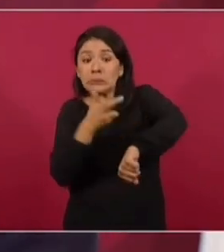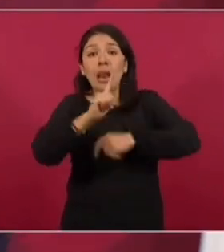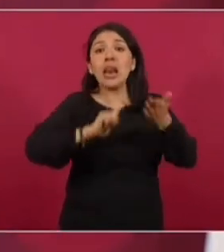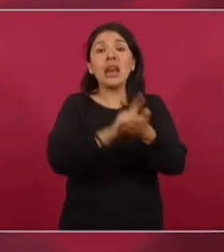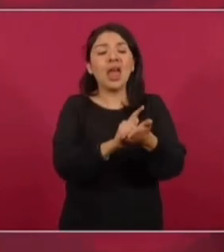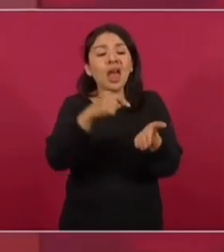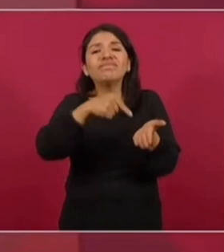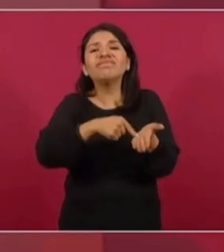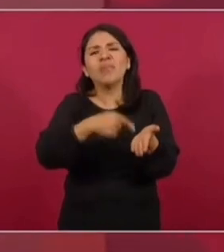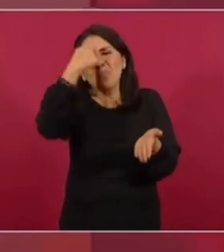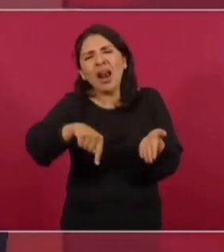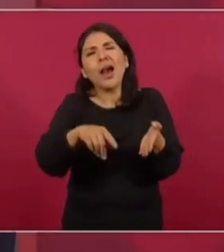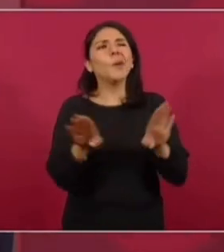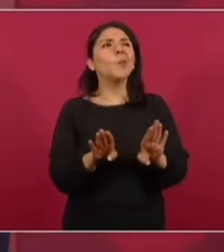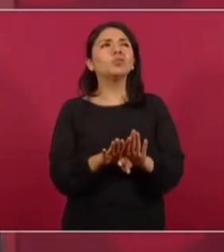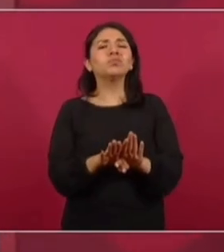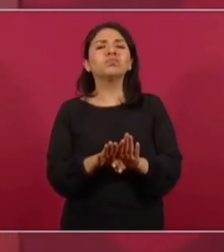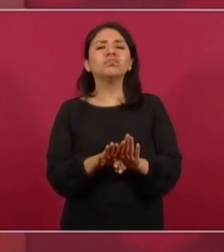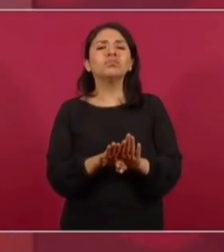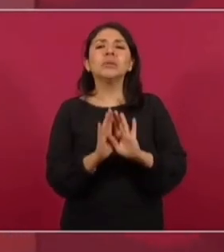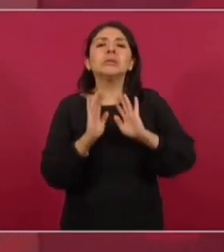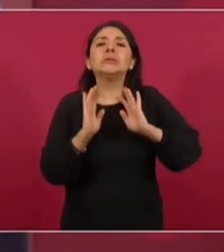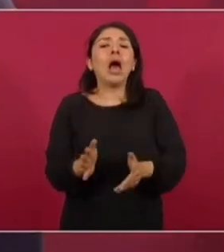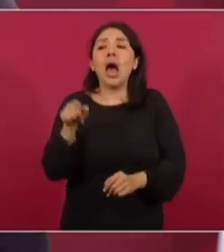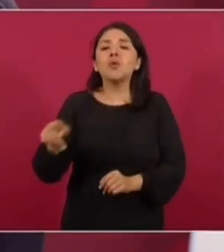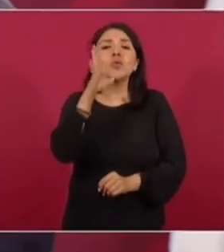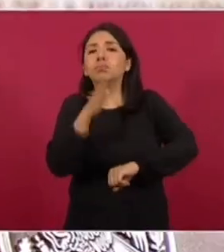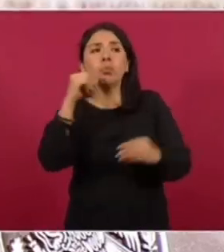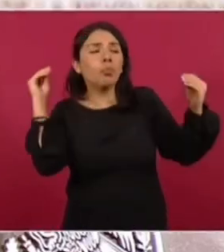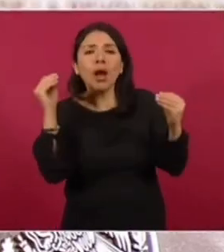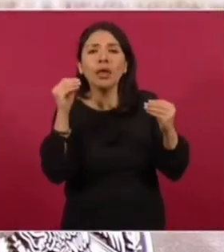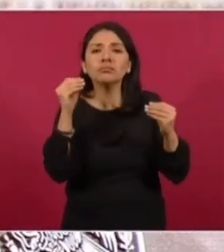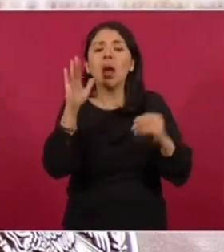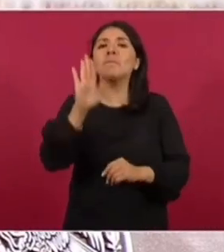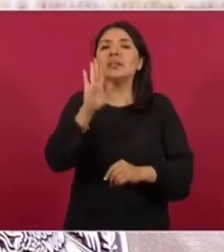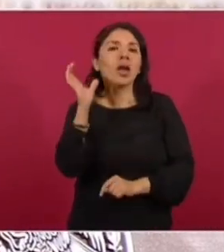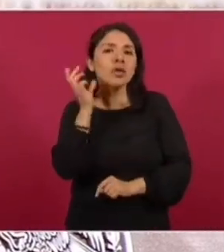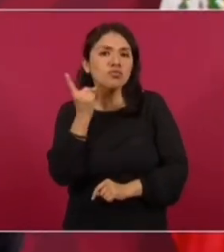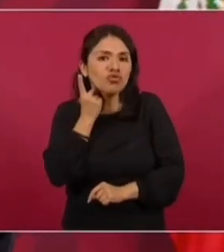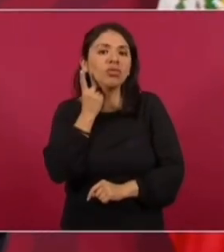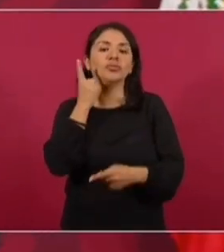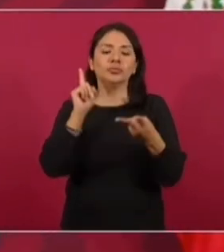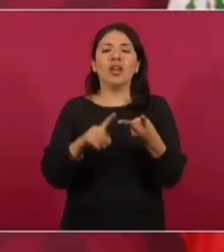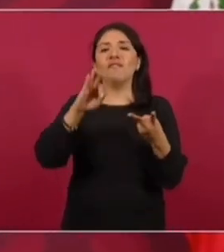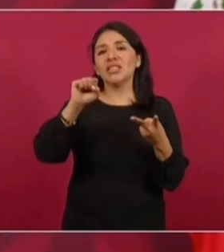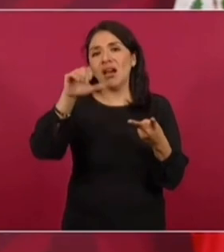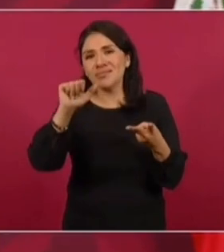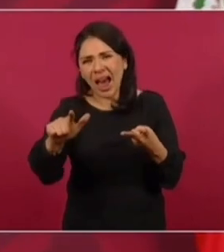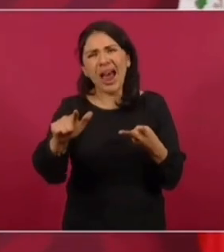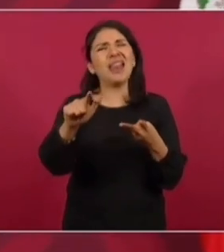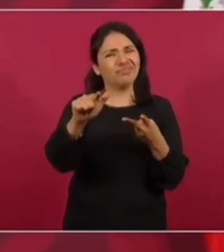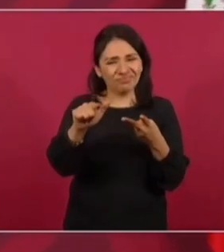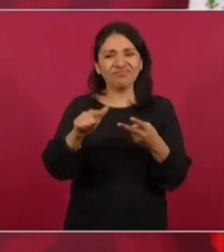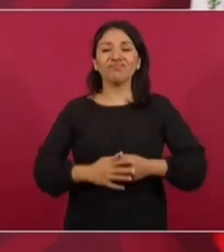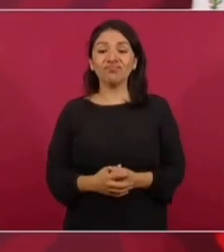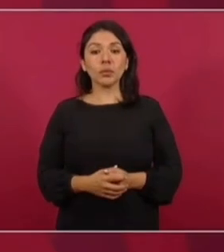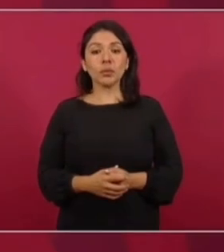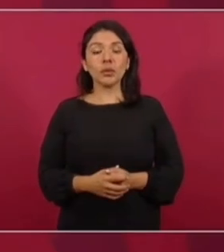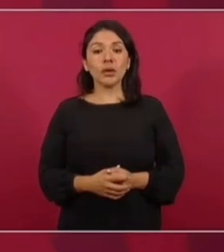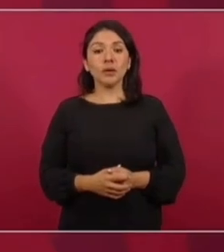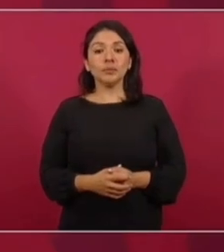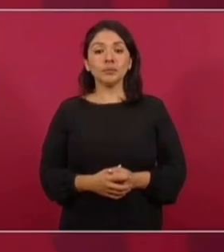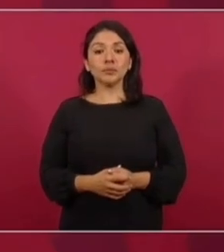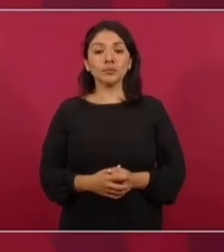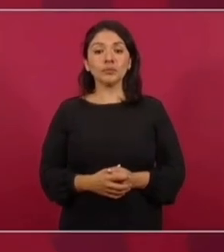de tal forma que lo dejaron atado en el Congreso. La fiscalía, una de las cosas que hicieron